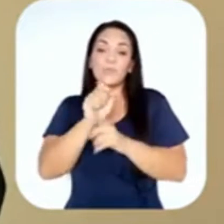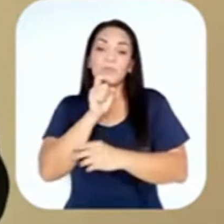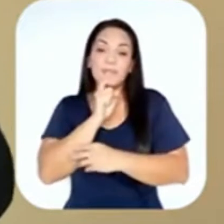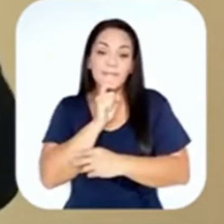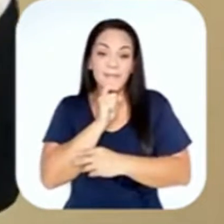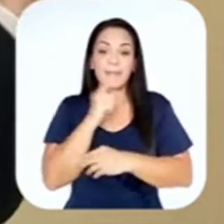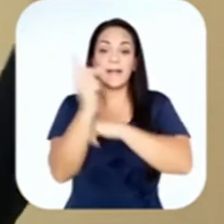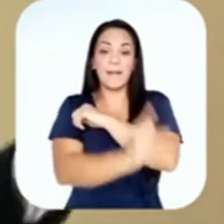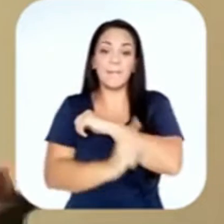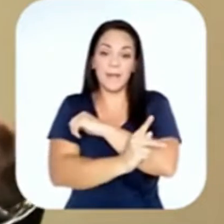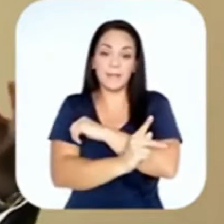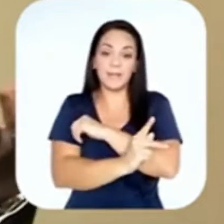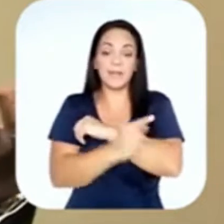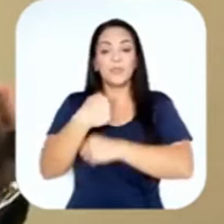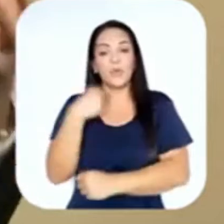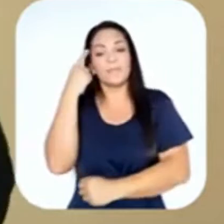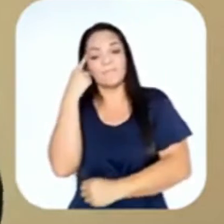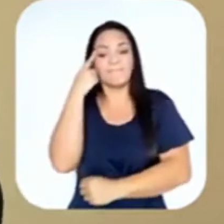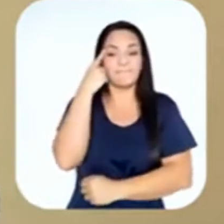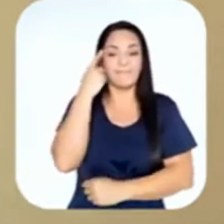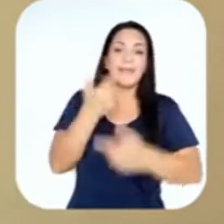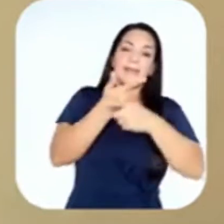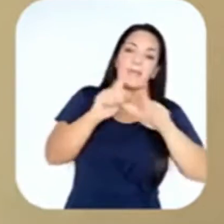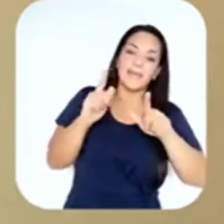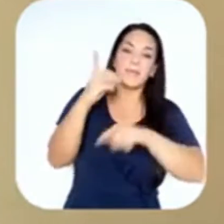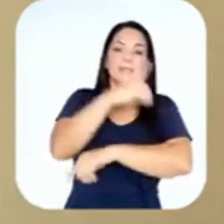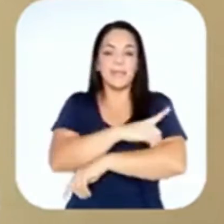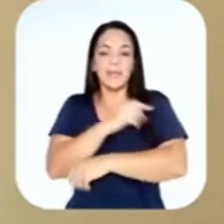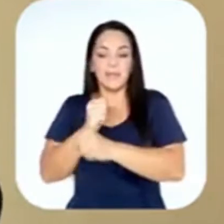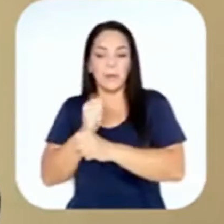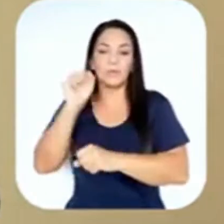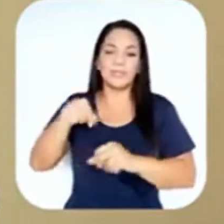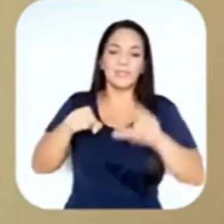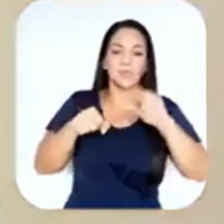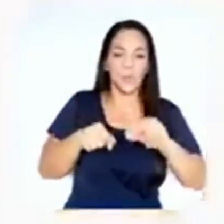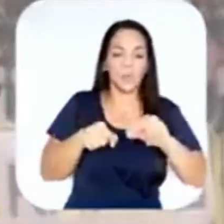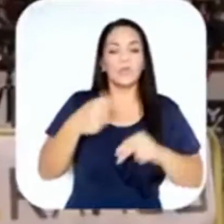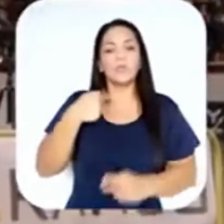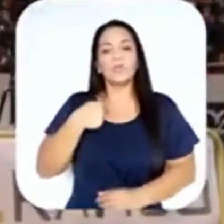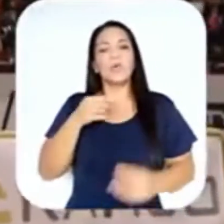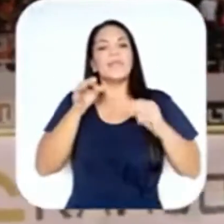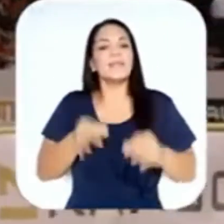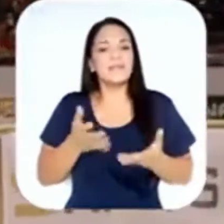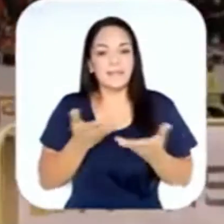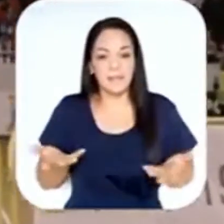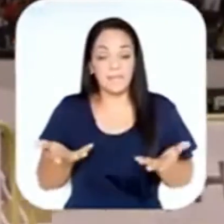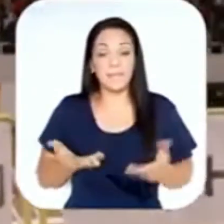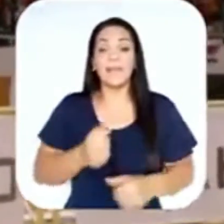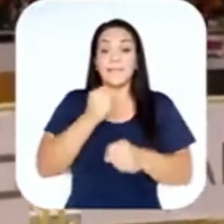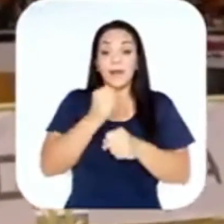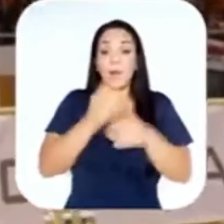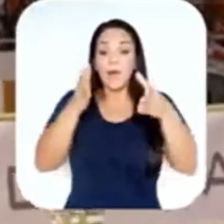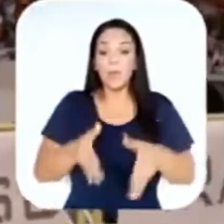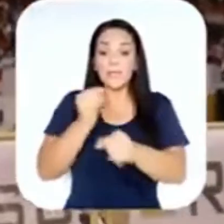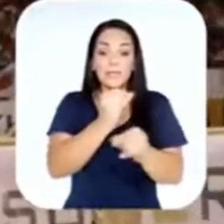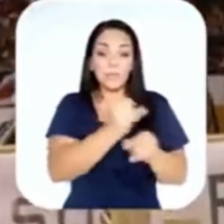a sueto o no dar a sueto, decidí partir el ayote por la mitad. Por eso le vamos